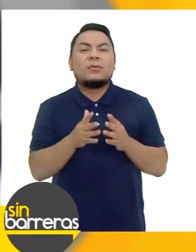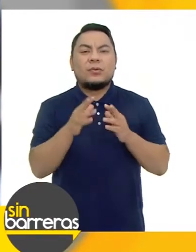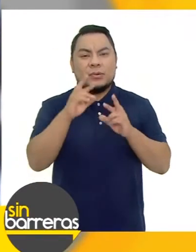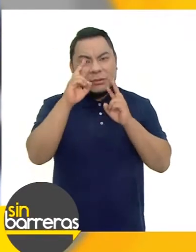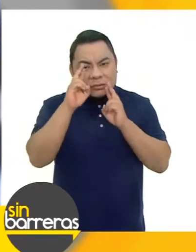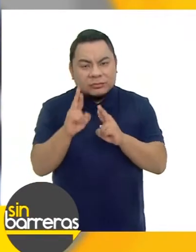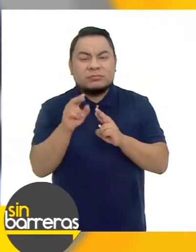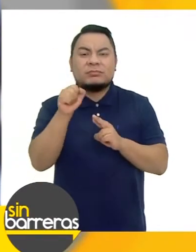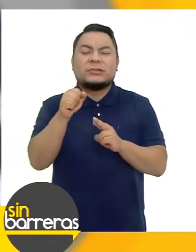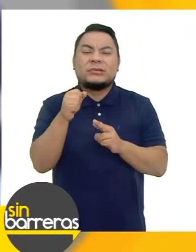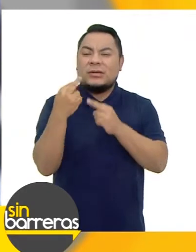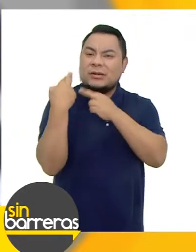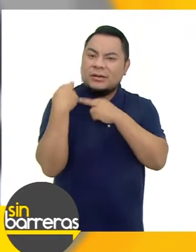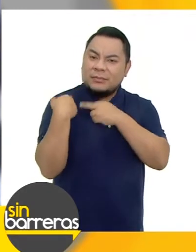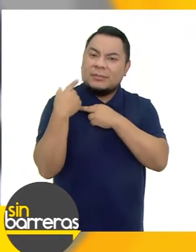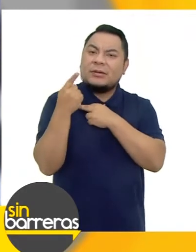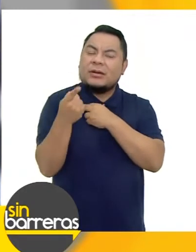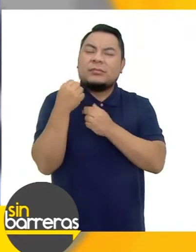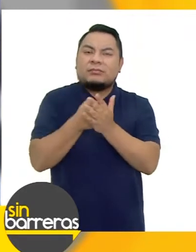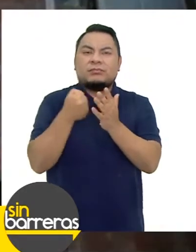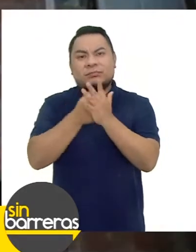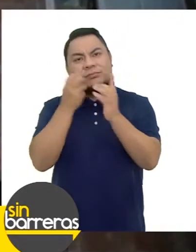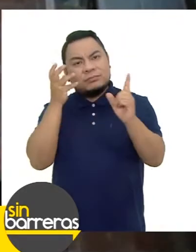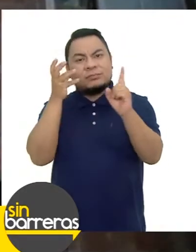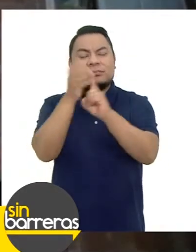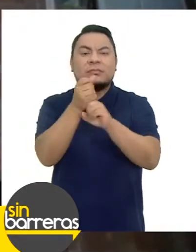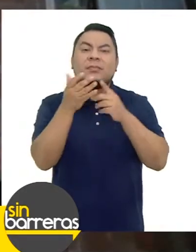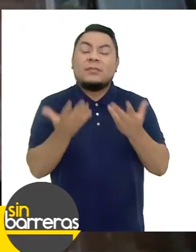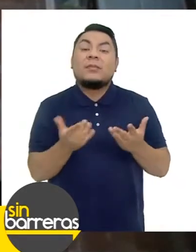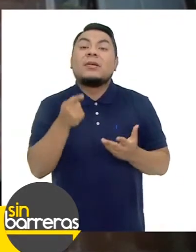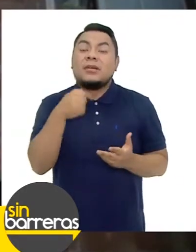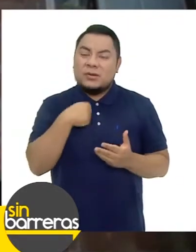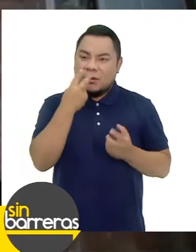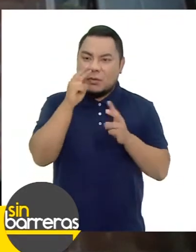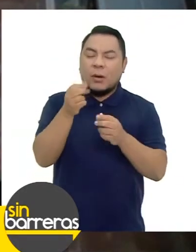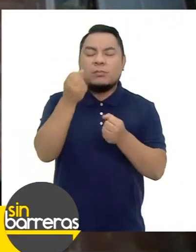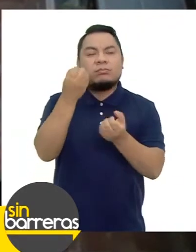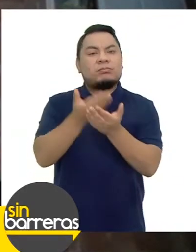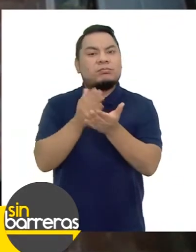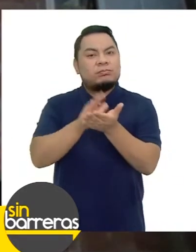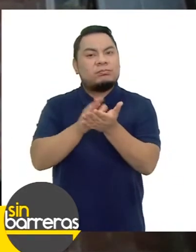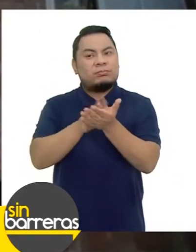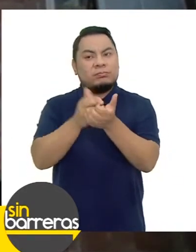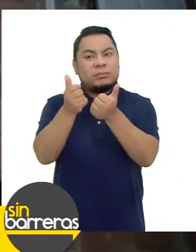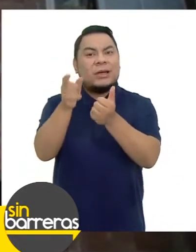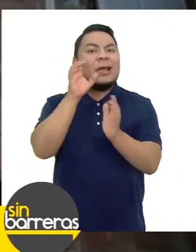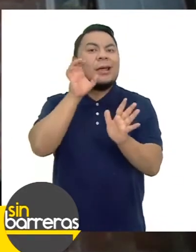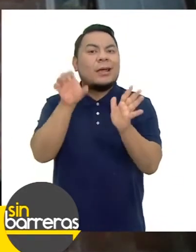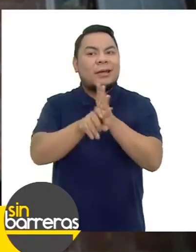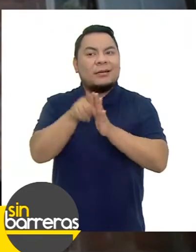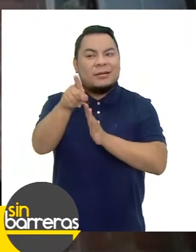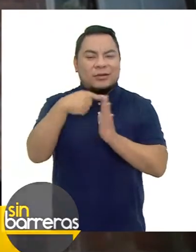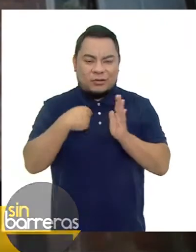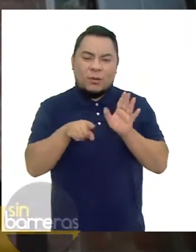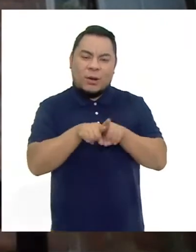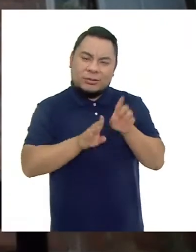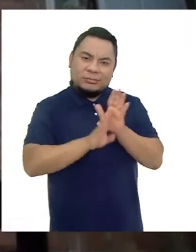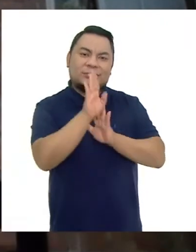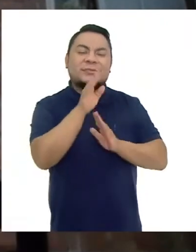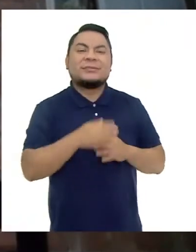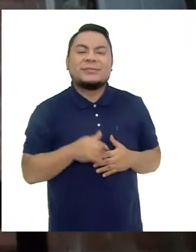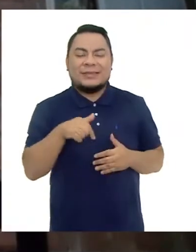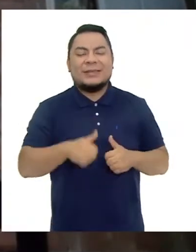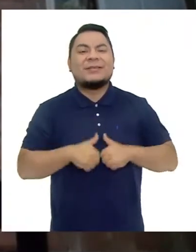RESPETUOSA, RESPONSABLE PARA LOGRAR ESTA META. DE LO CUAL DESTACO YO DE ÉL. ÉL ES MI EJEMPLO PARA SEGUIR YO